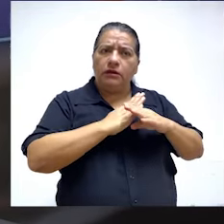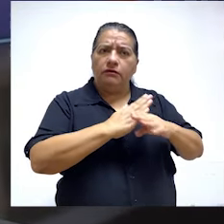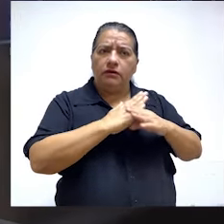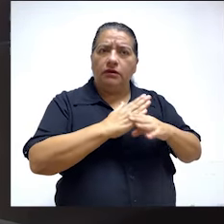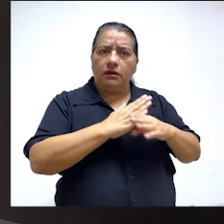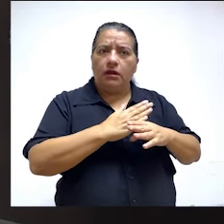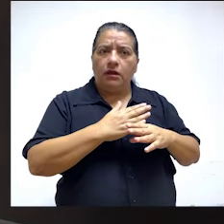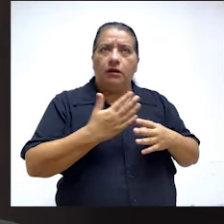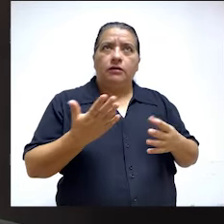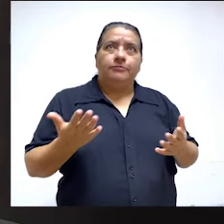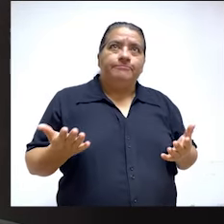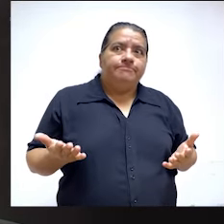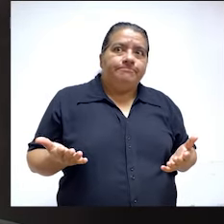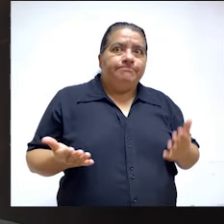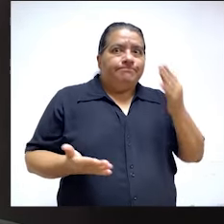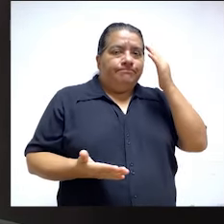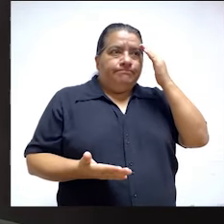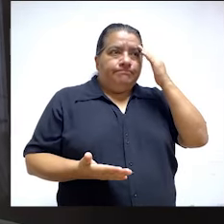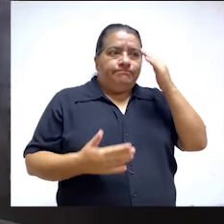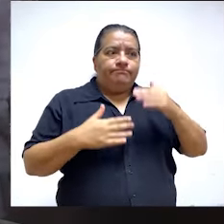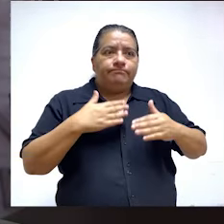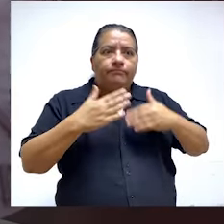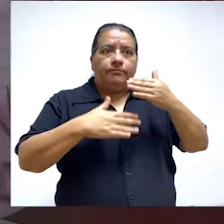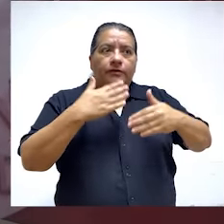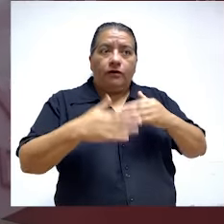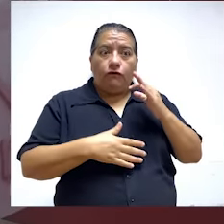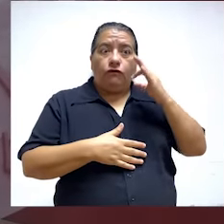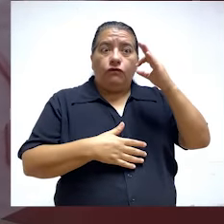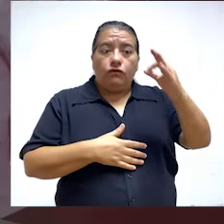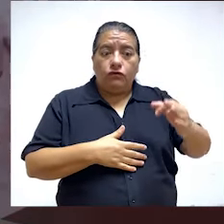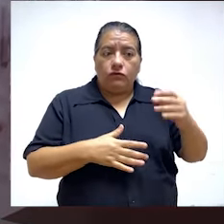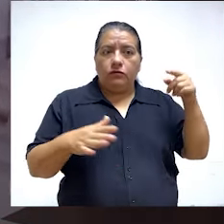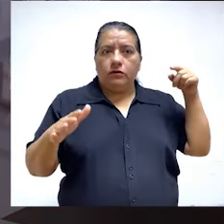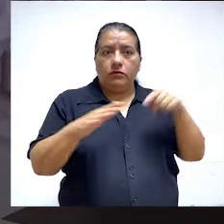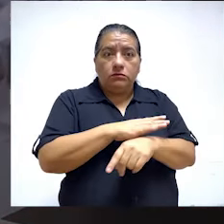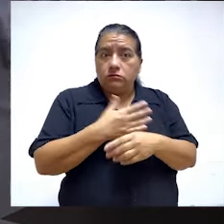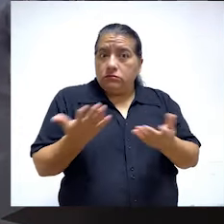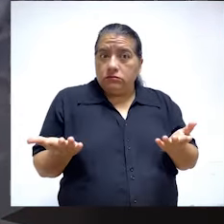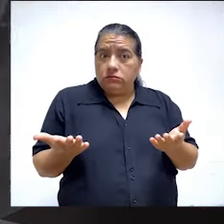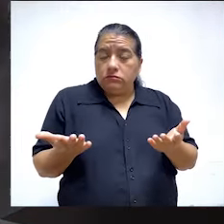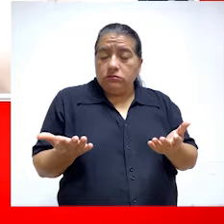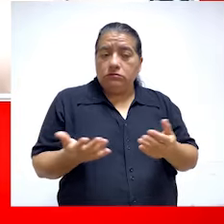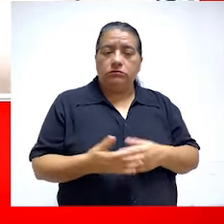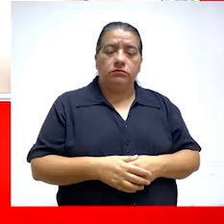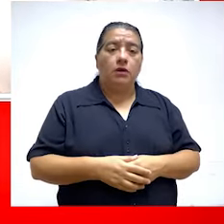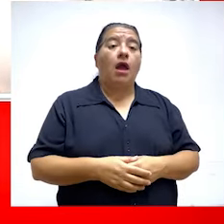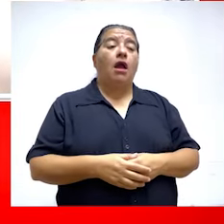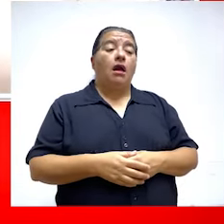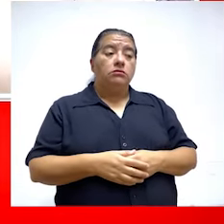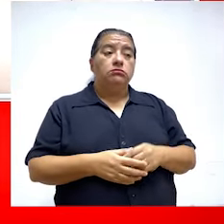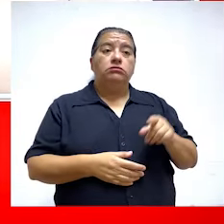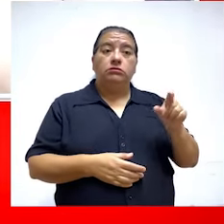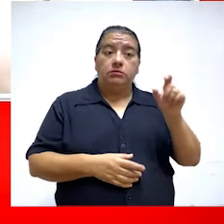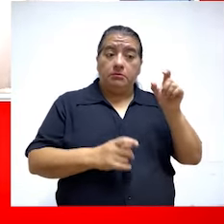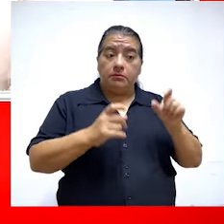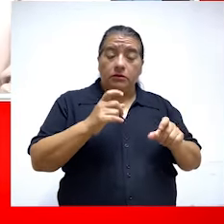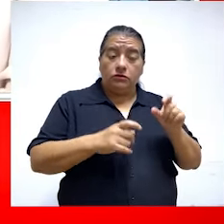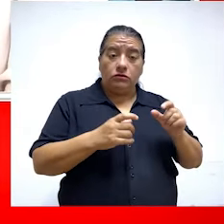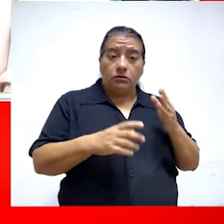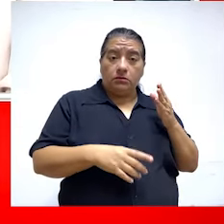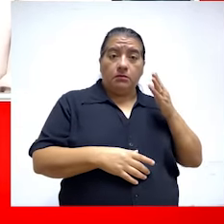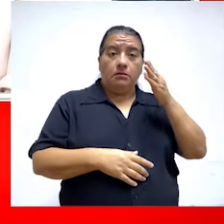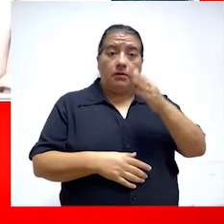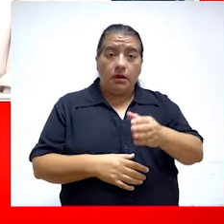evitar, ¿no? Lo que más queremos evitar, cualquier presunto hecho de feminicidio. Es decir, una víctima